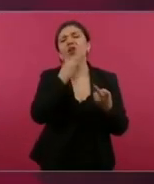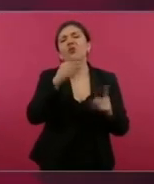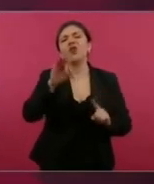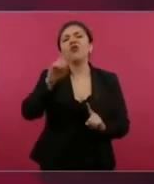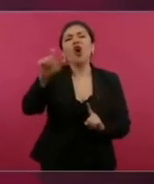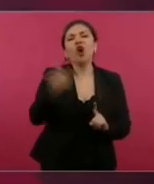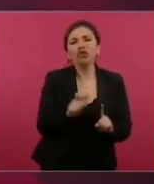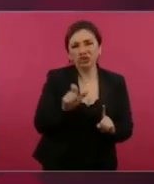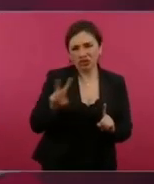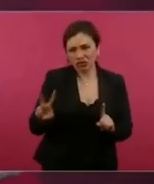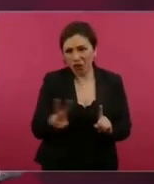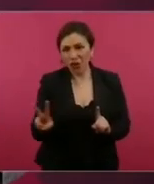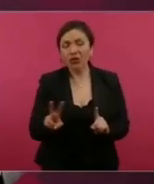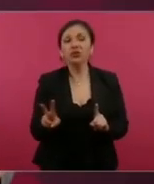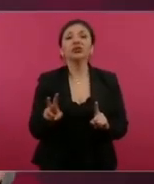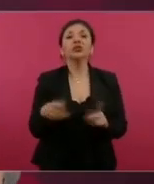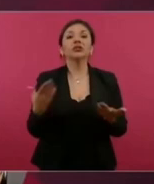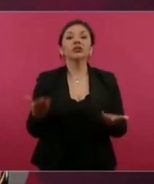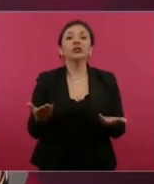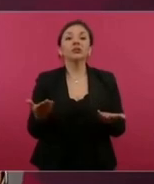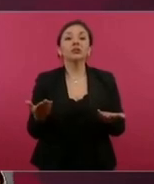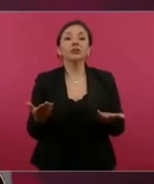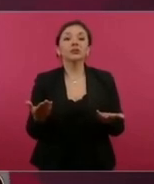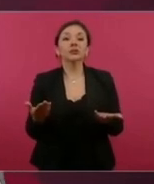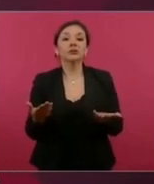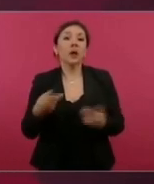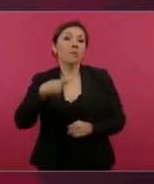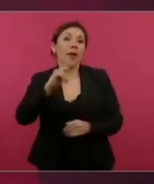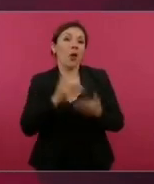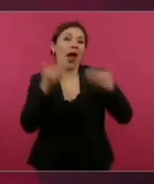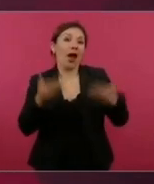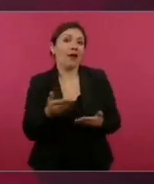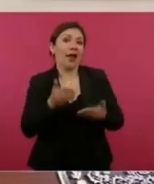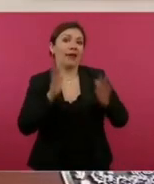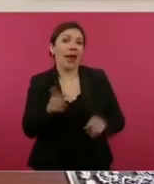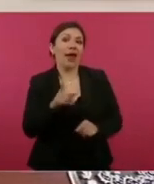nada más que ya lo silenciaron.